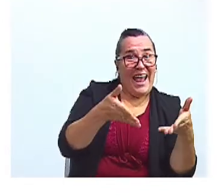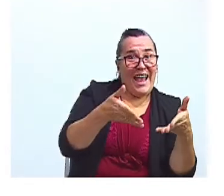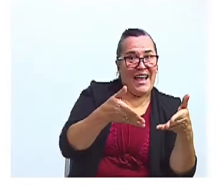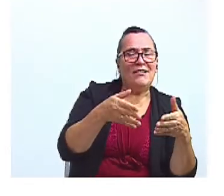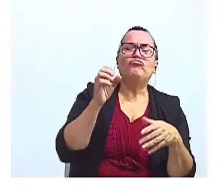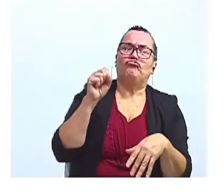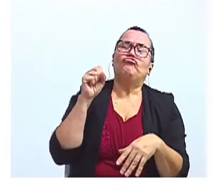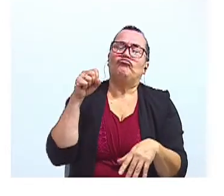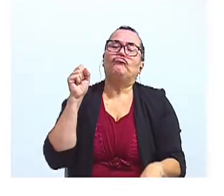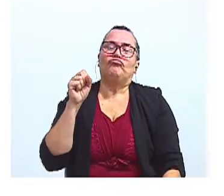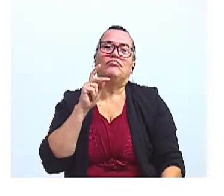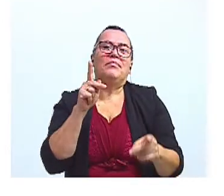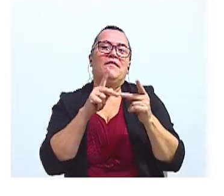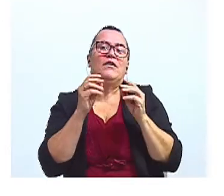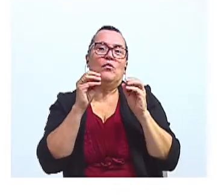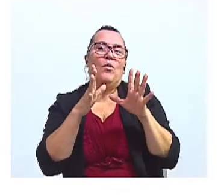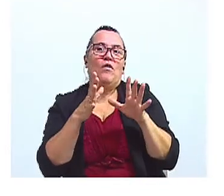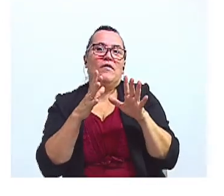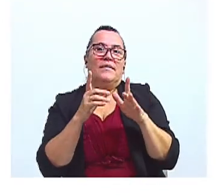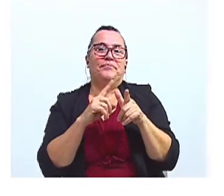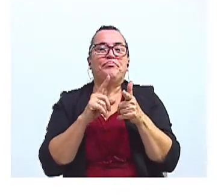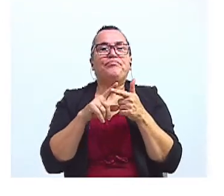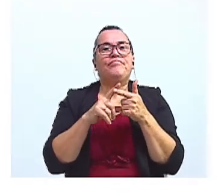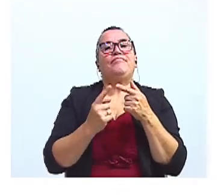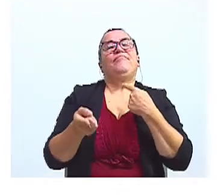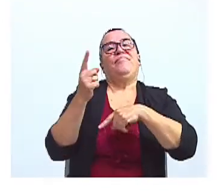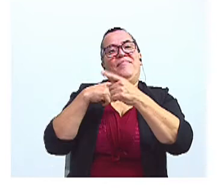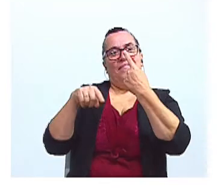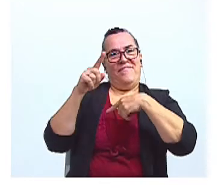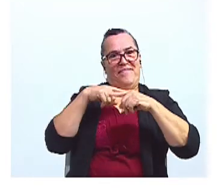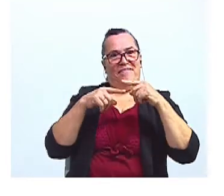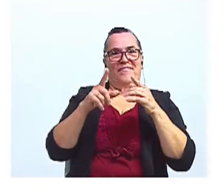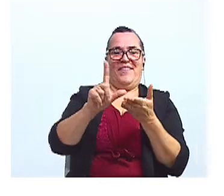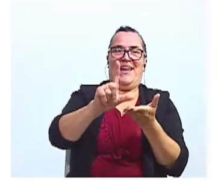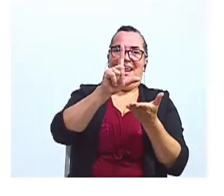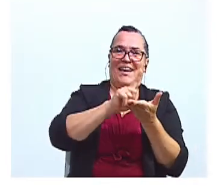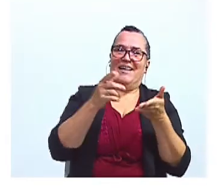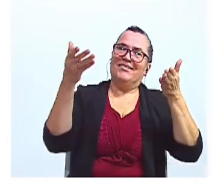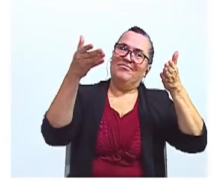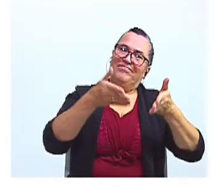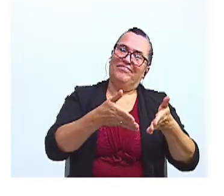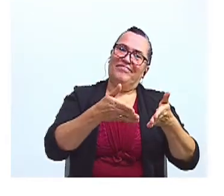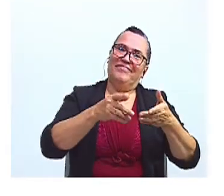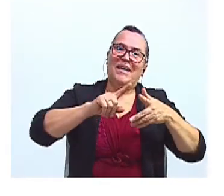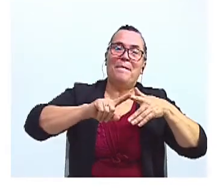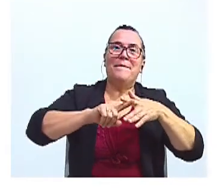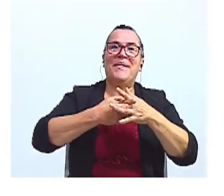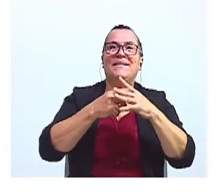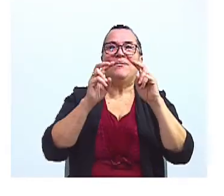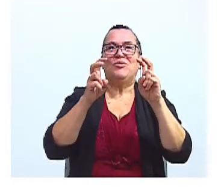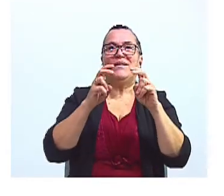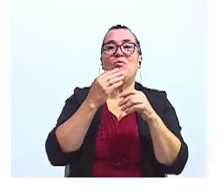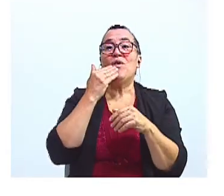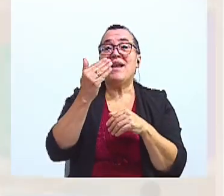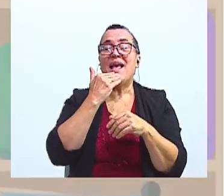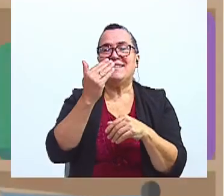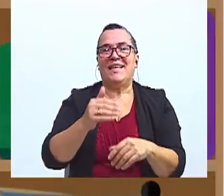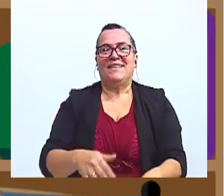Sí, perfecto, profe. Bueno, entonces, volvemos a la clase y empezamos con el tema. Gracias.